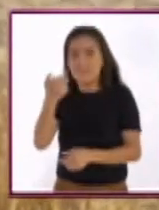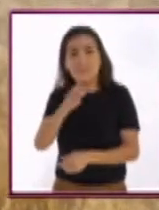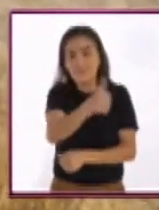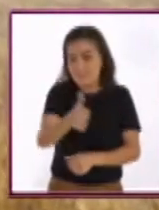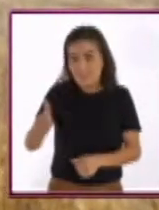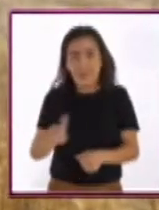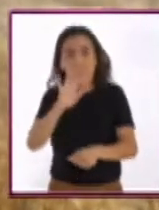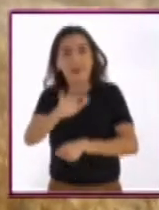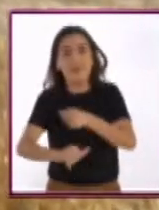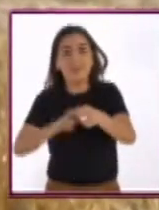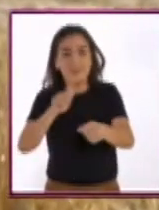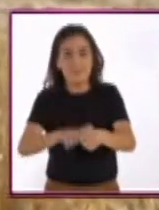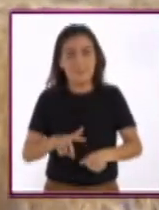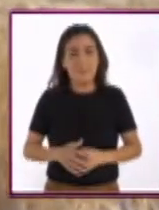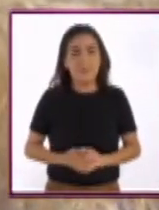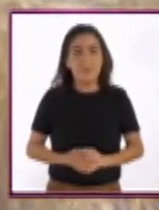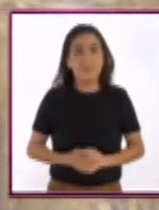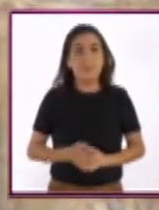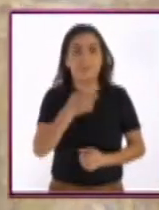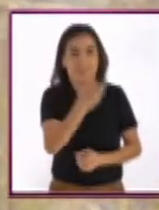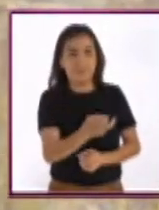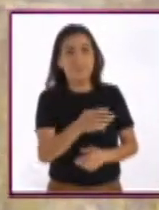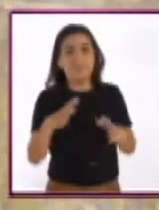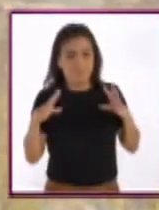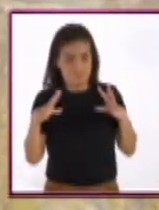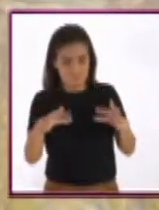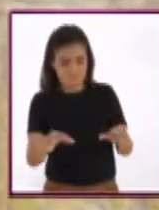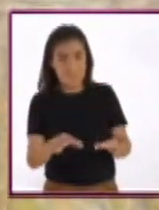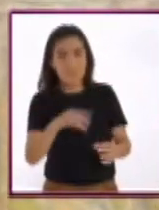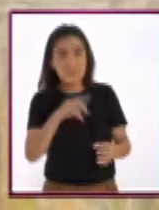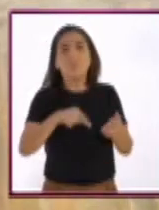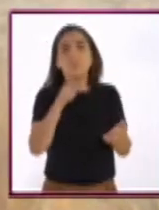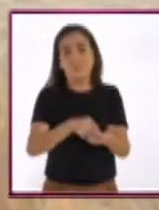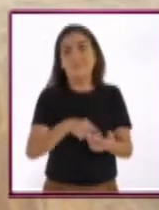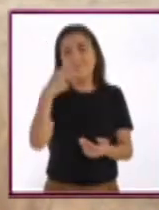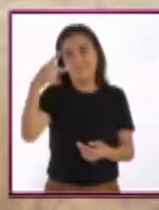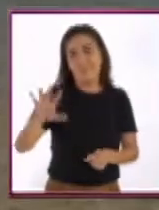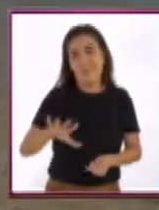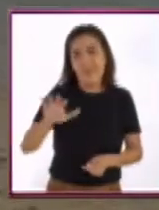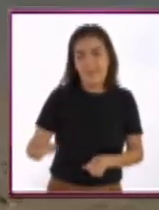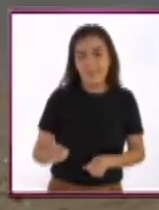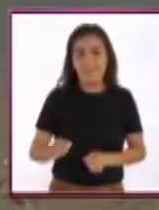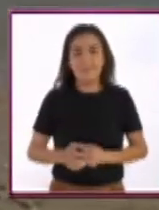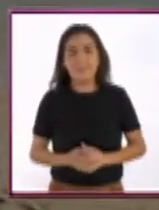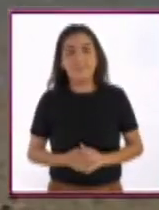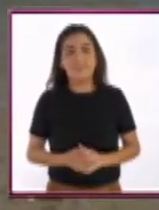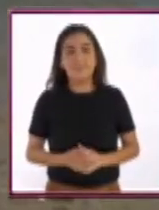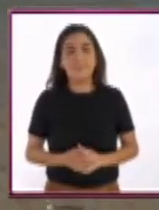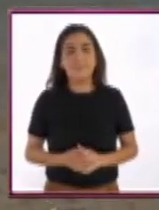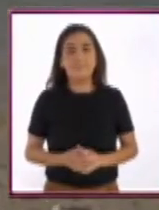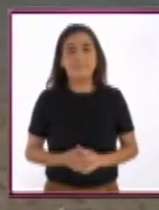este pasto africano en su lugar de origen, en África.